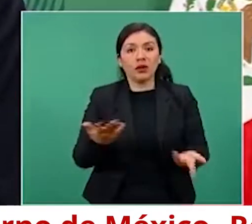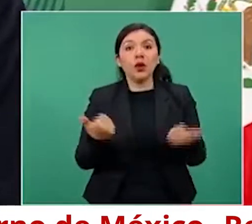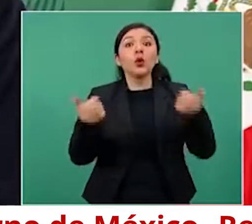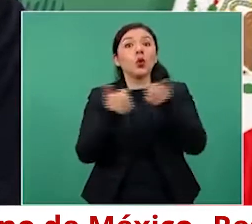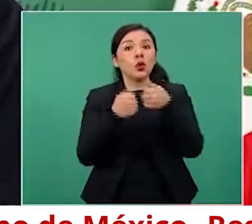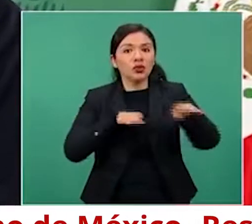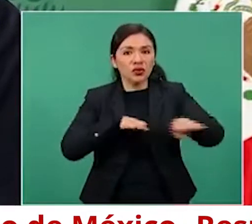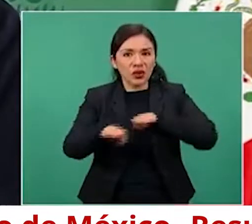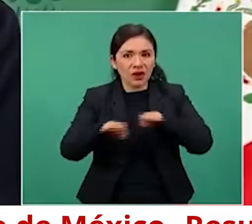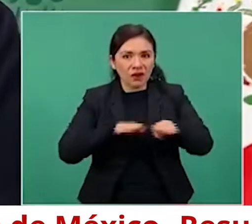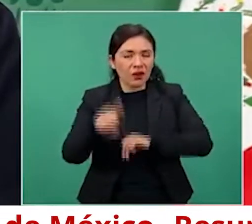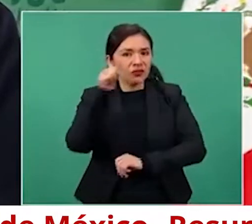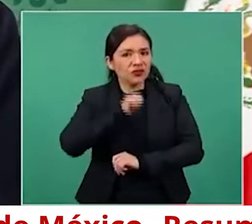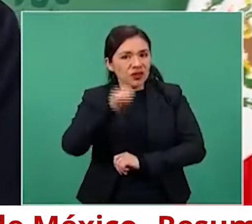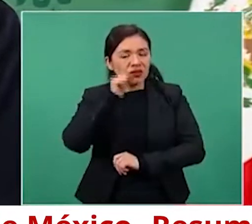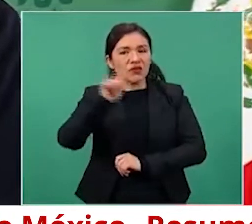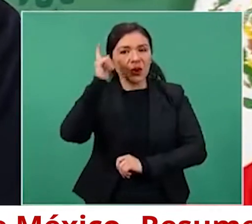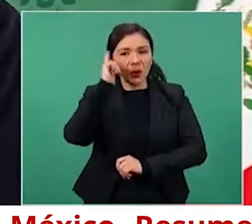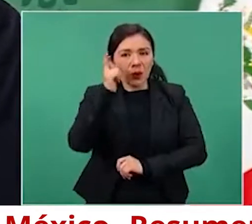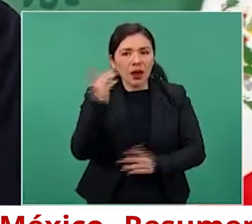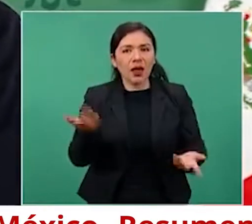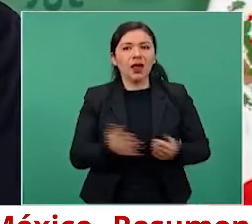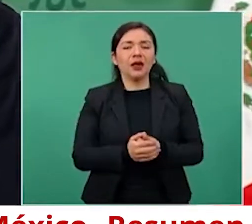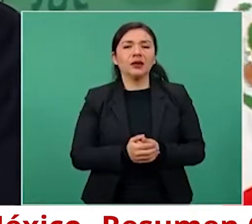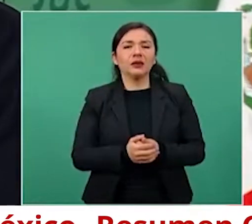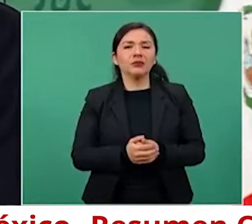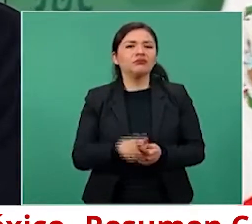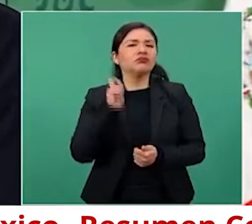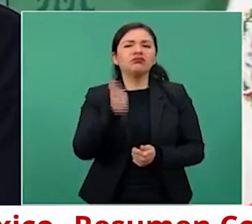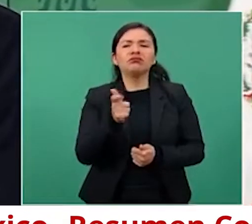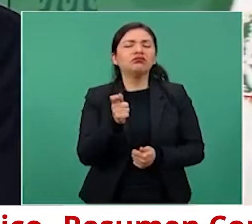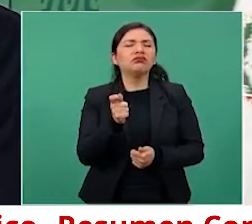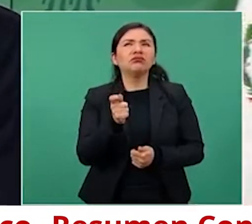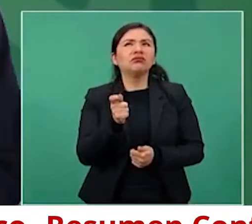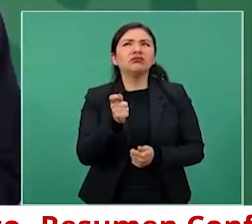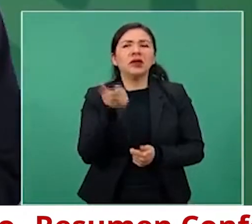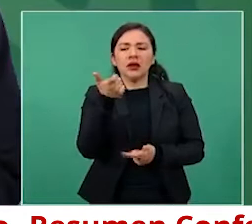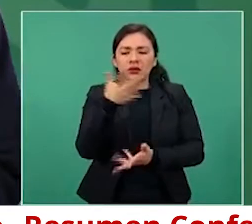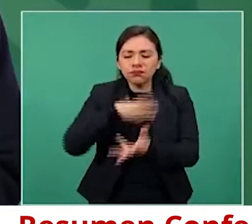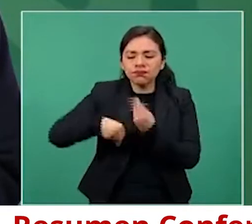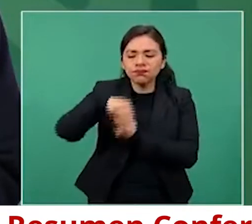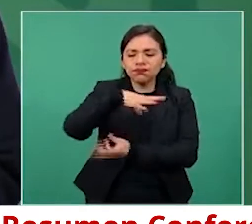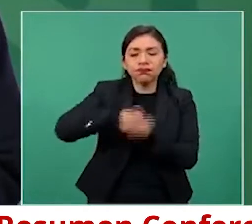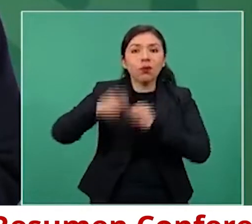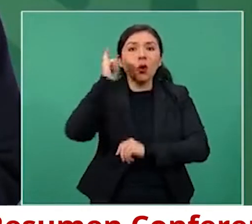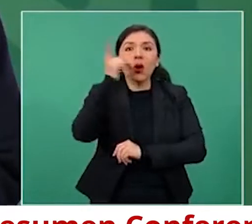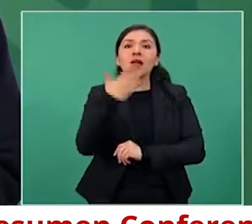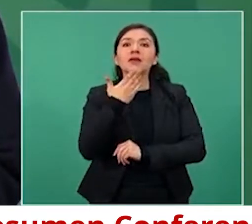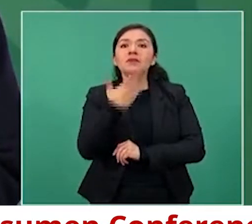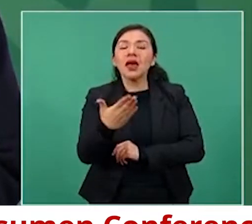trabajo, el ingreso que alcance